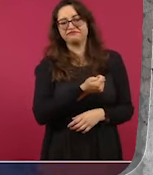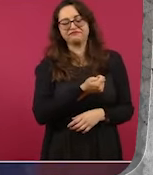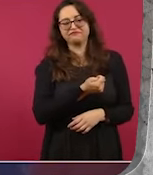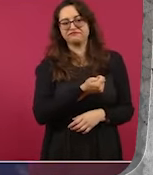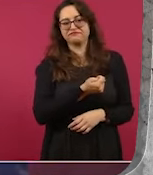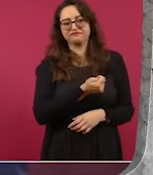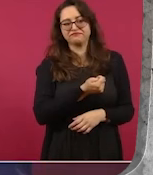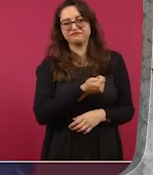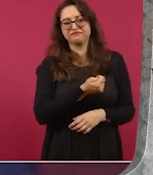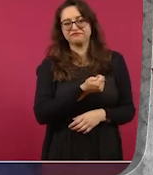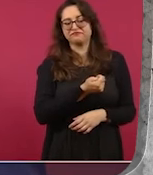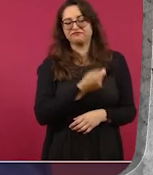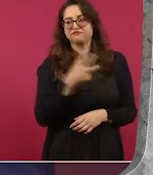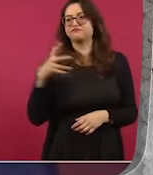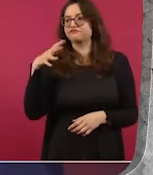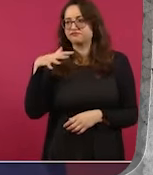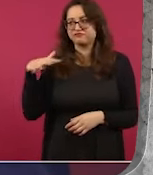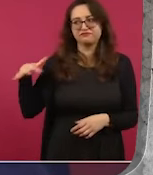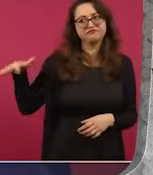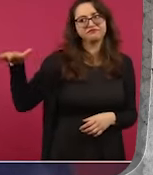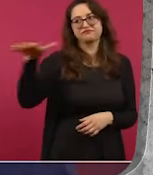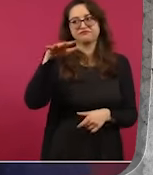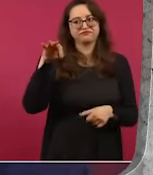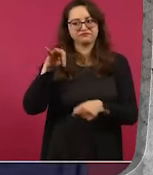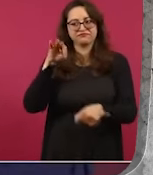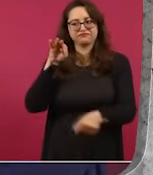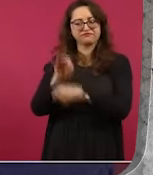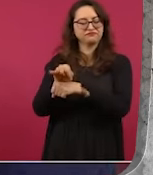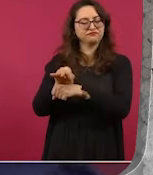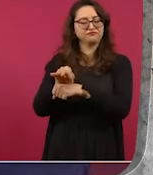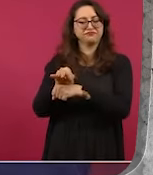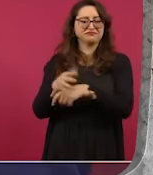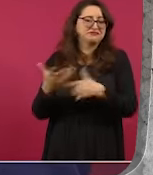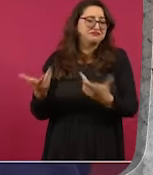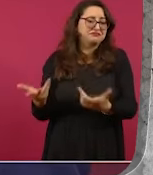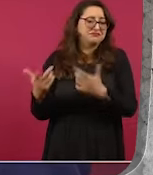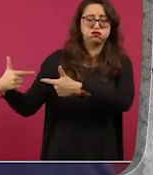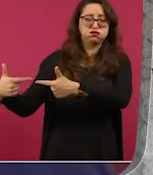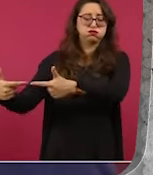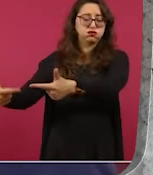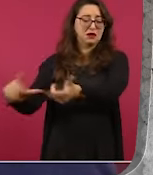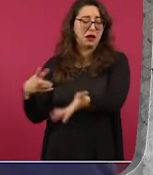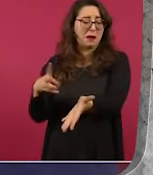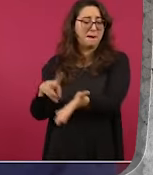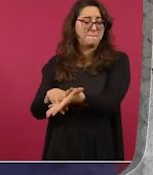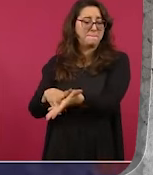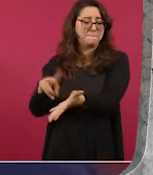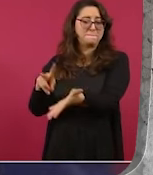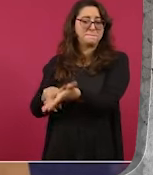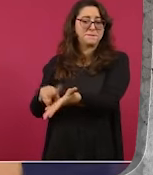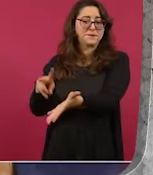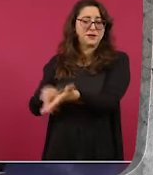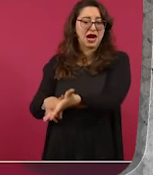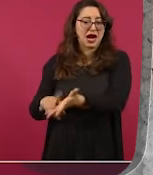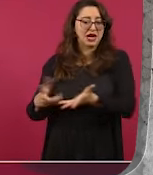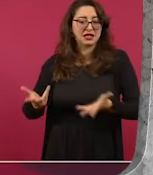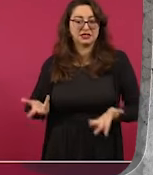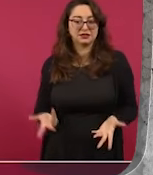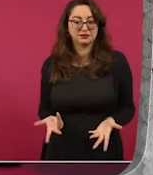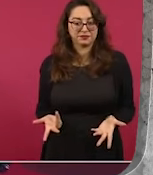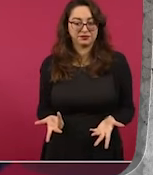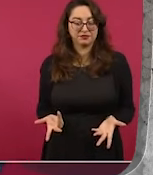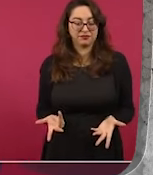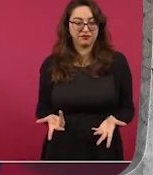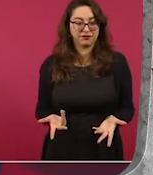nuestra sociedad desde hace siglos, nada más que no se